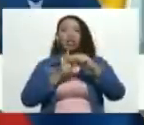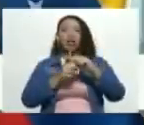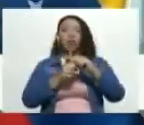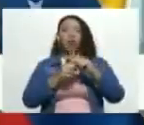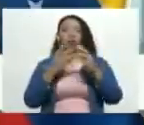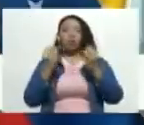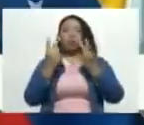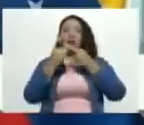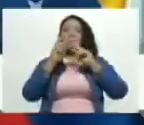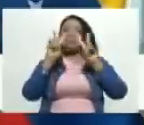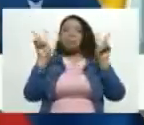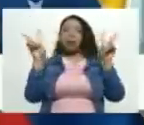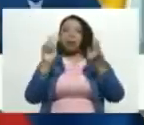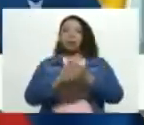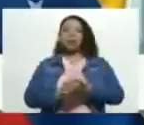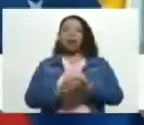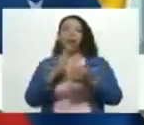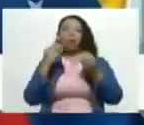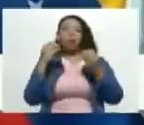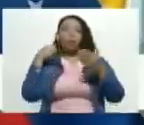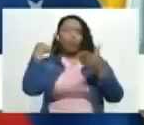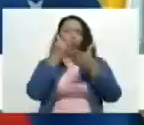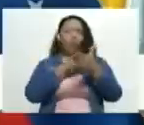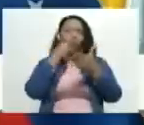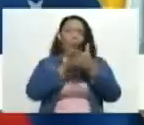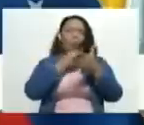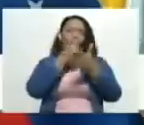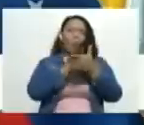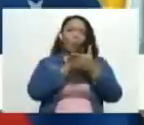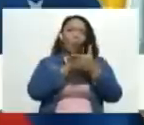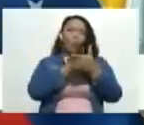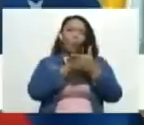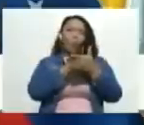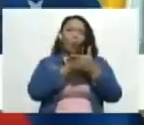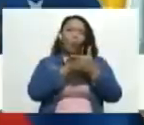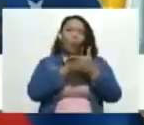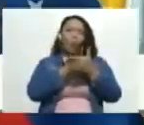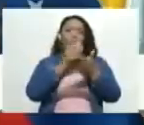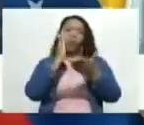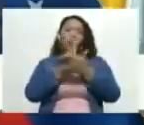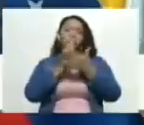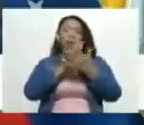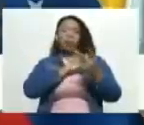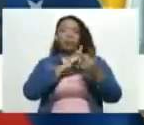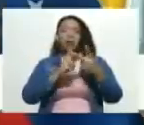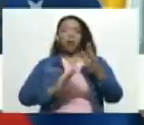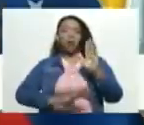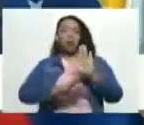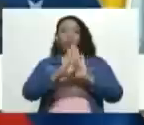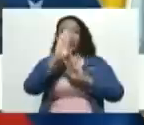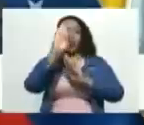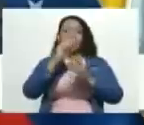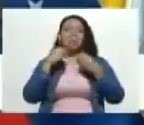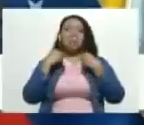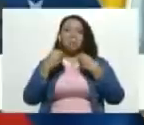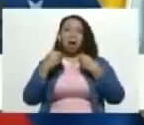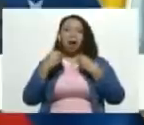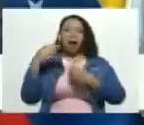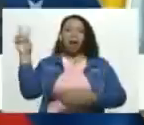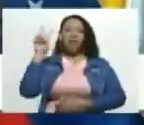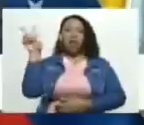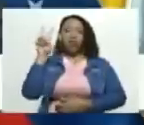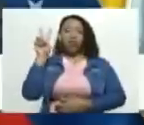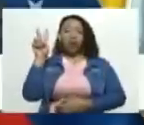mucha paz, de mucha lucha. De mucho siempre la voluntad de superarnos para hacer de Venezuela